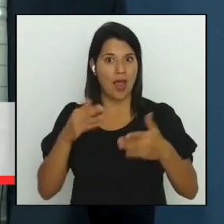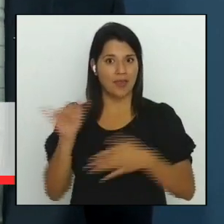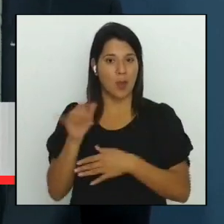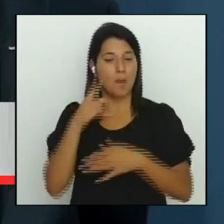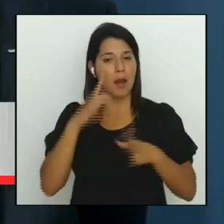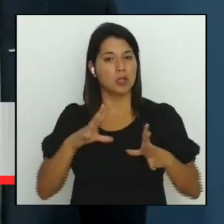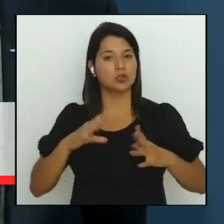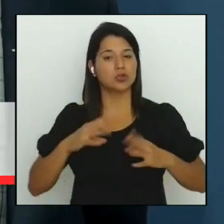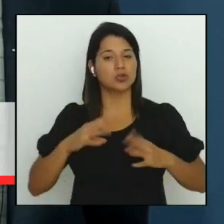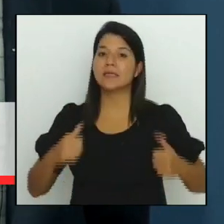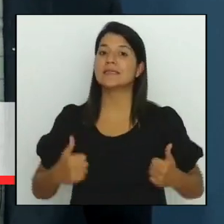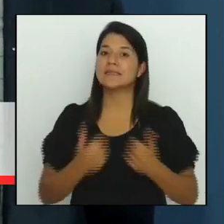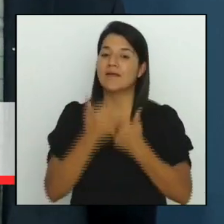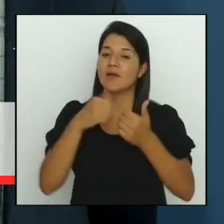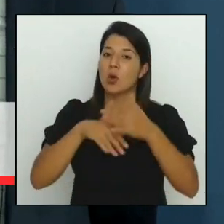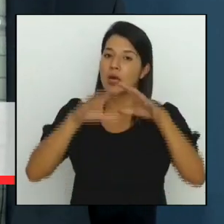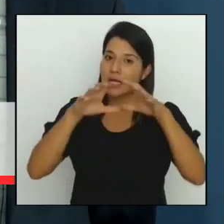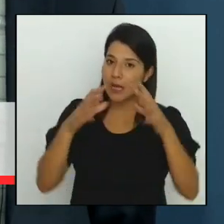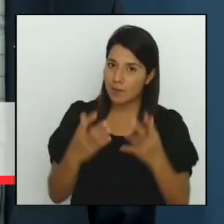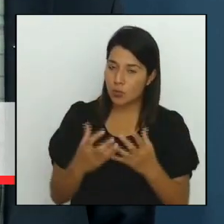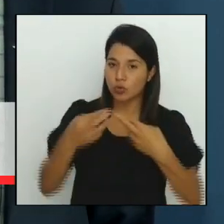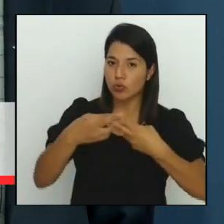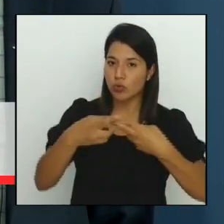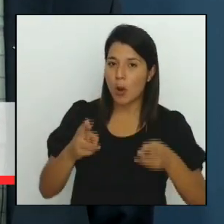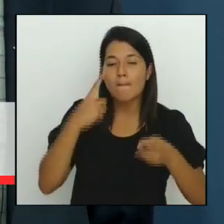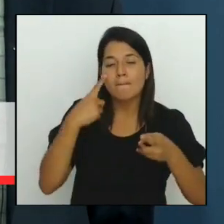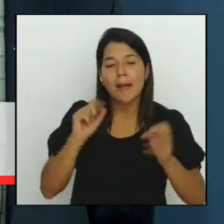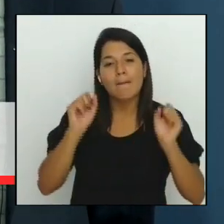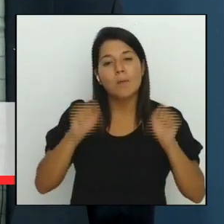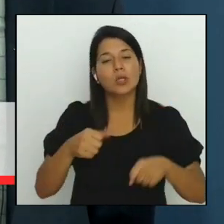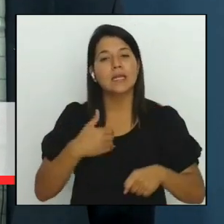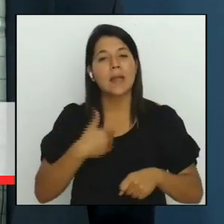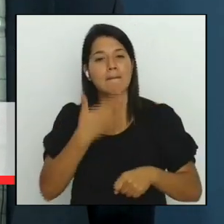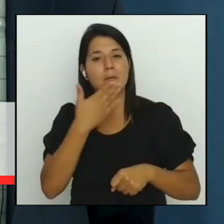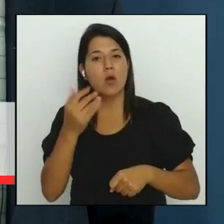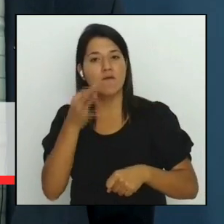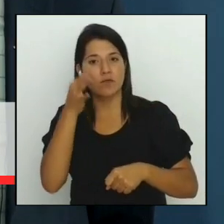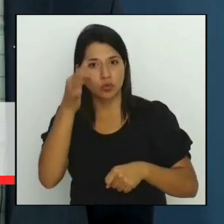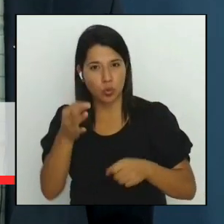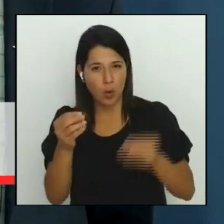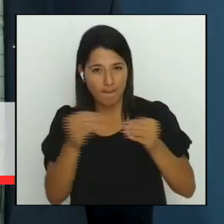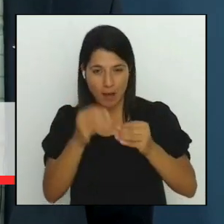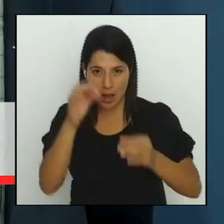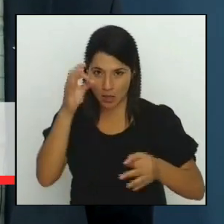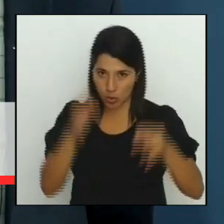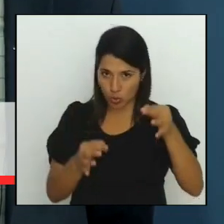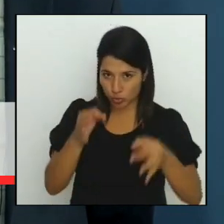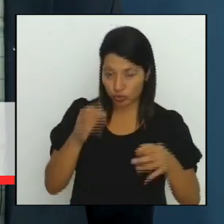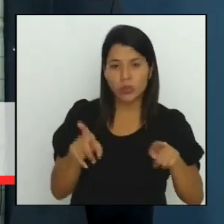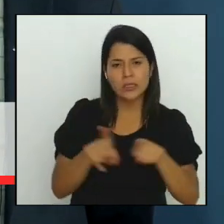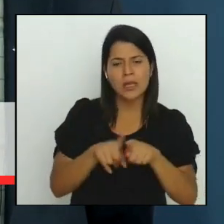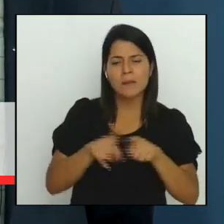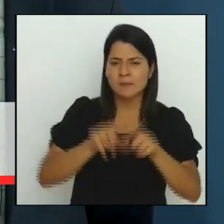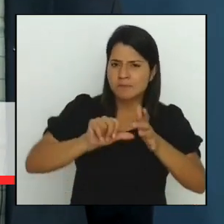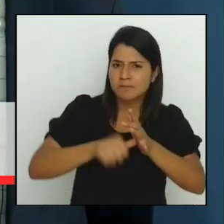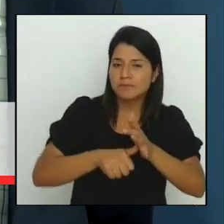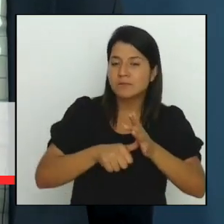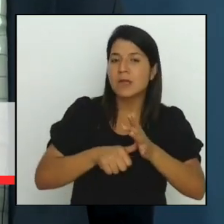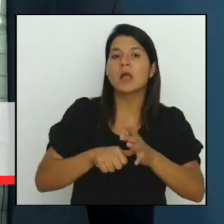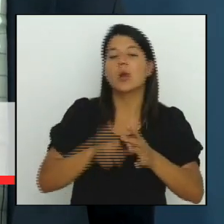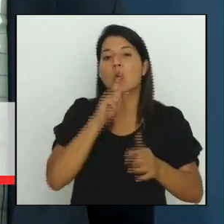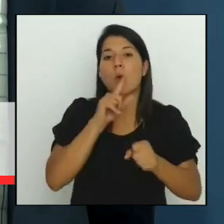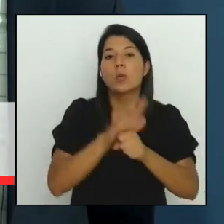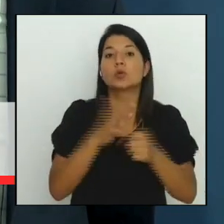regionales en busca de un futuro más sostenible y justo además enmarcan los compromisos adquiridos por la región lac durante